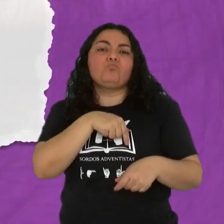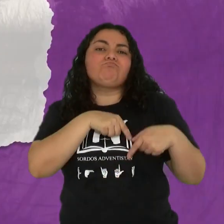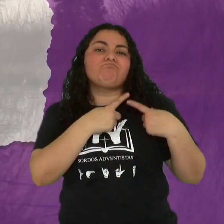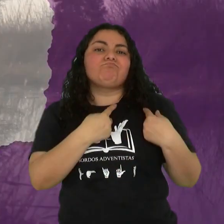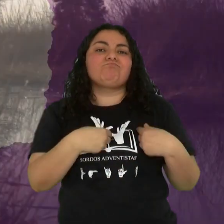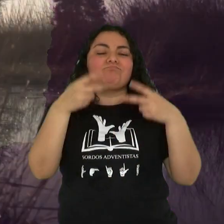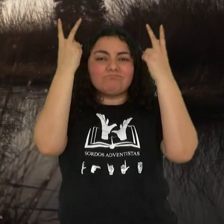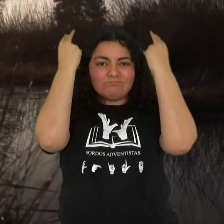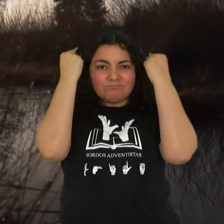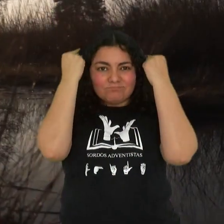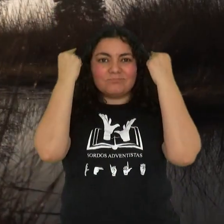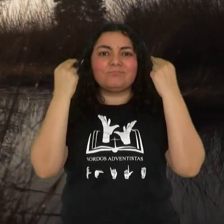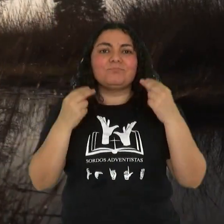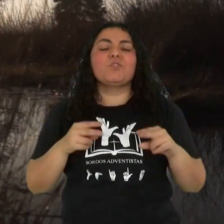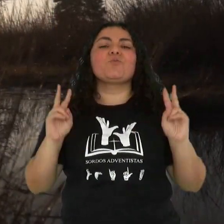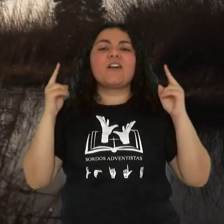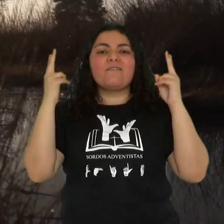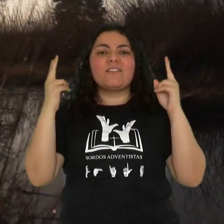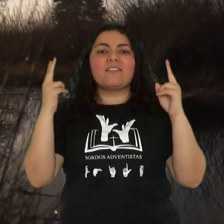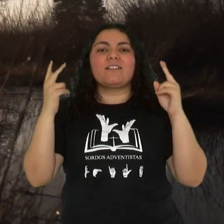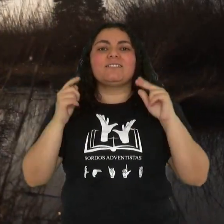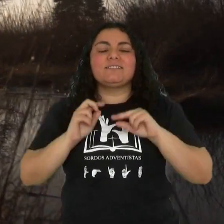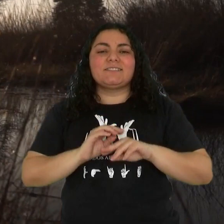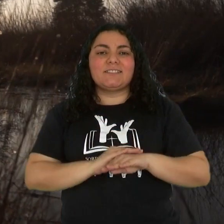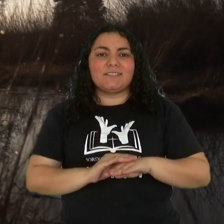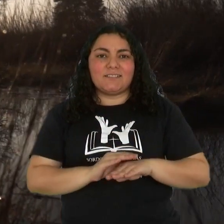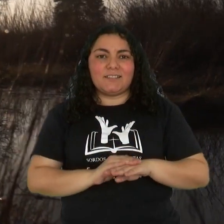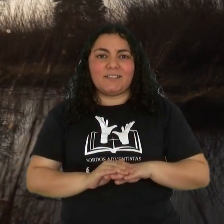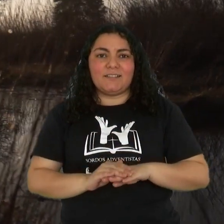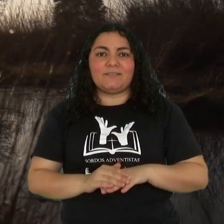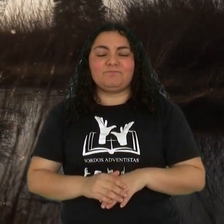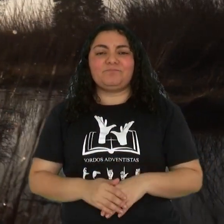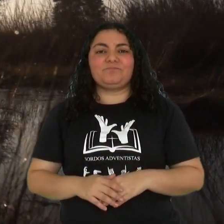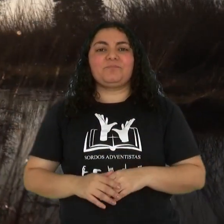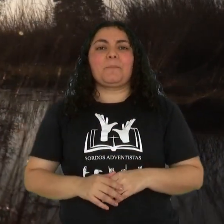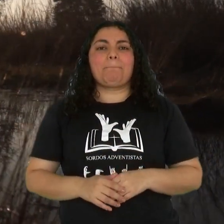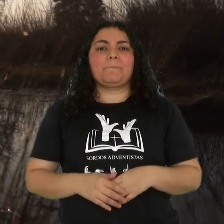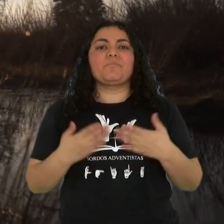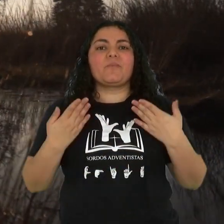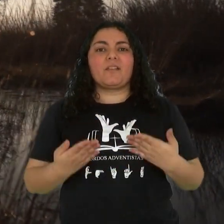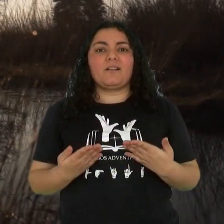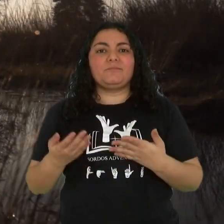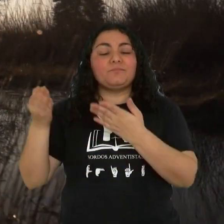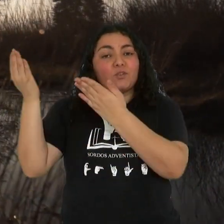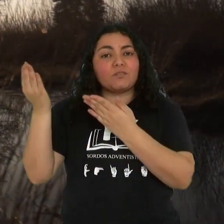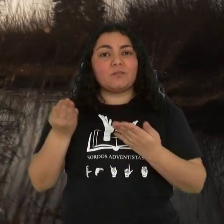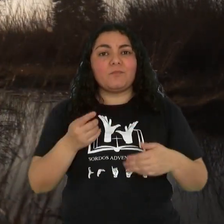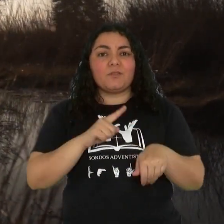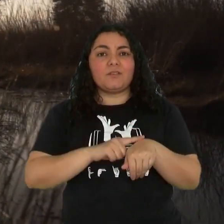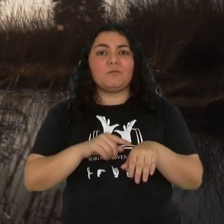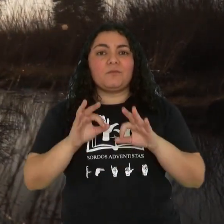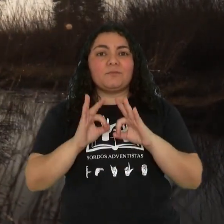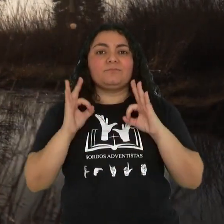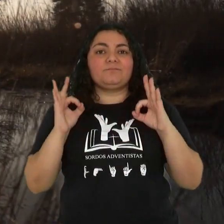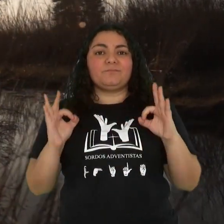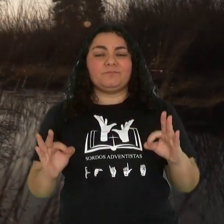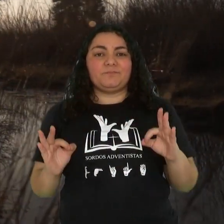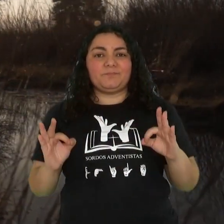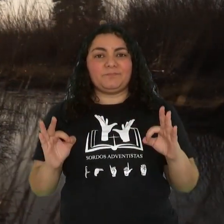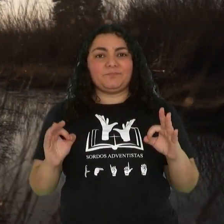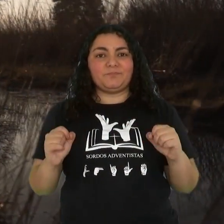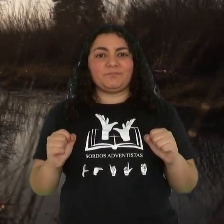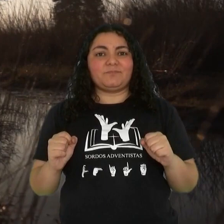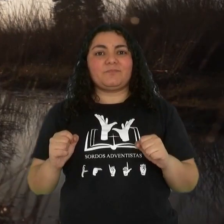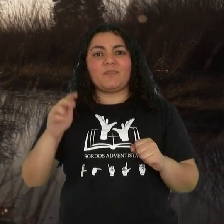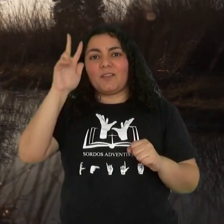y satisfecho por servirlo. Y ahora, les invito a este momento especial de adoración